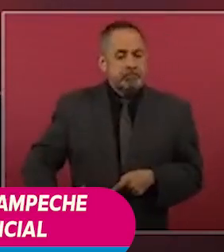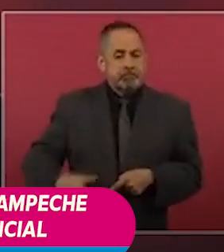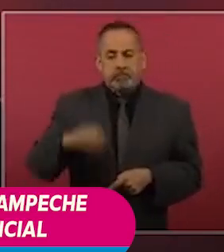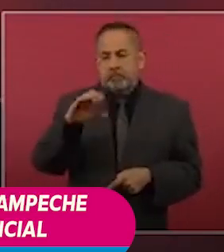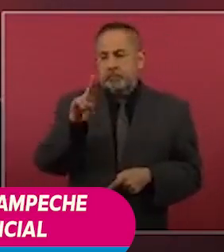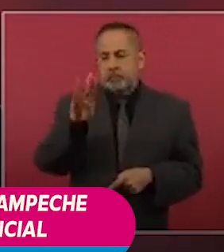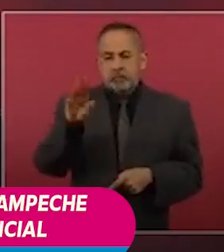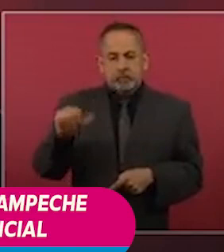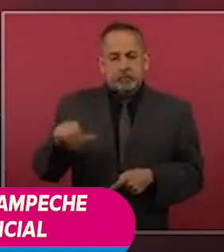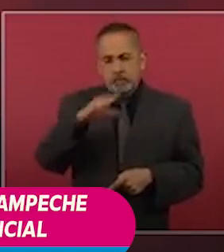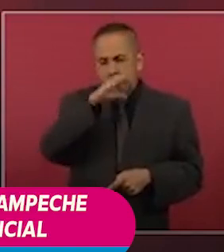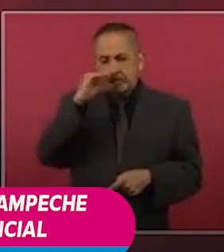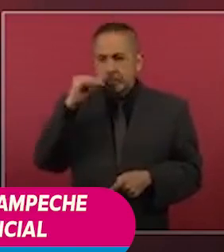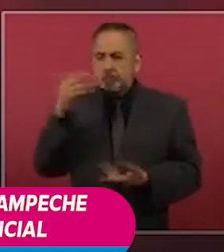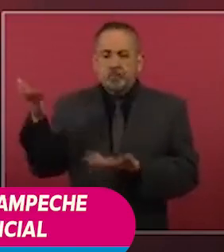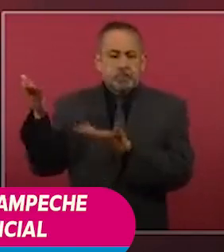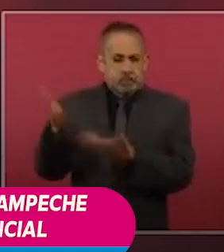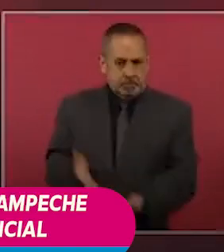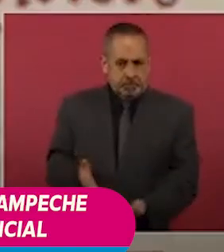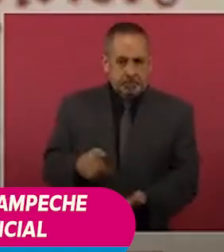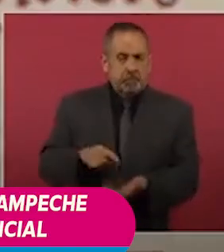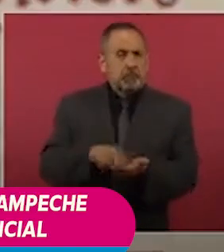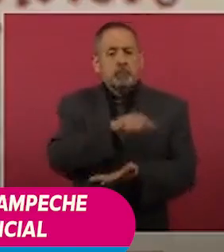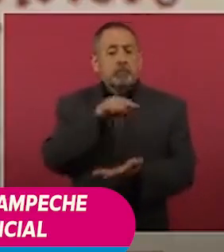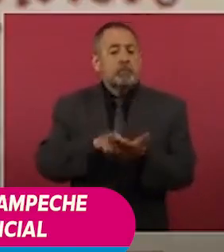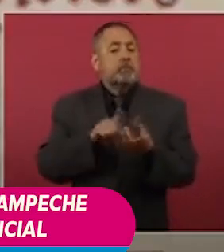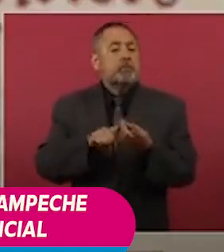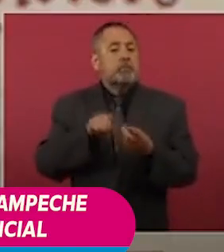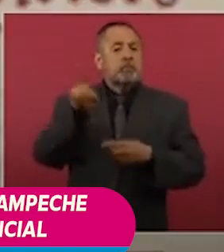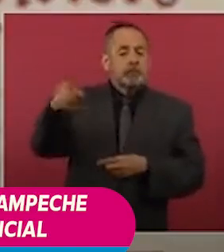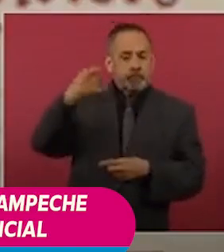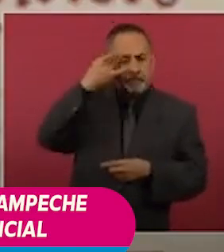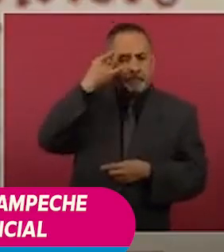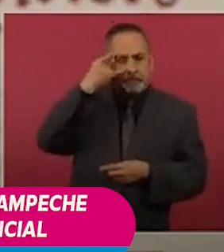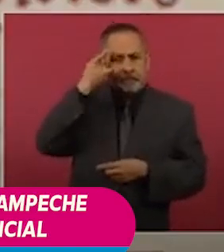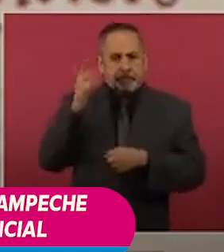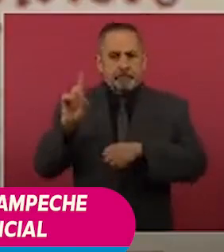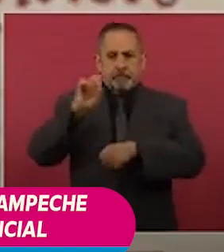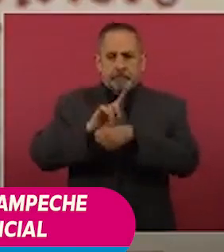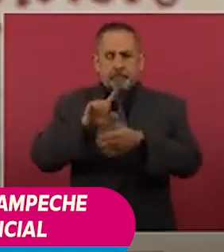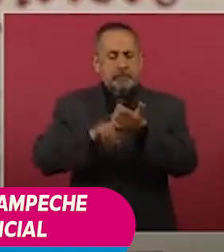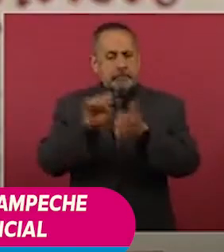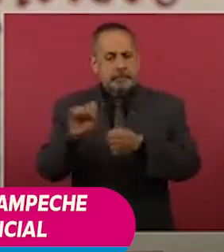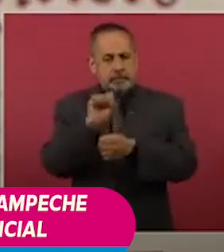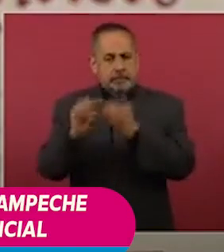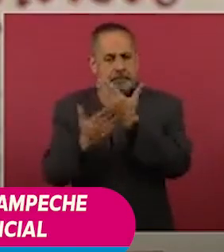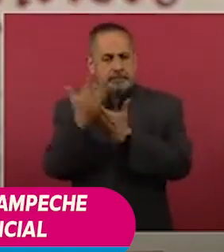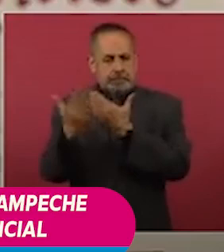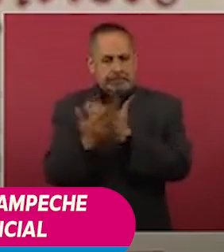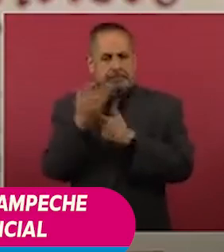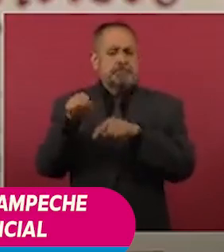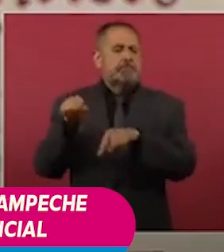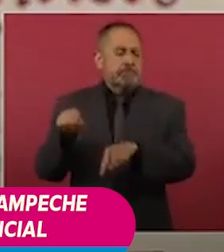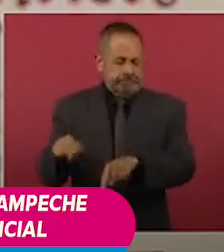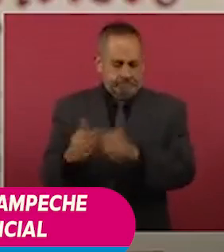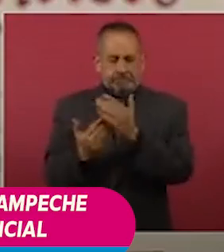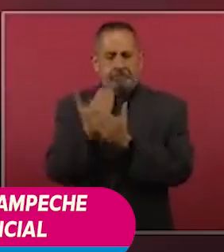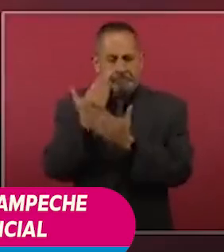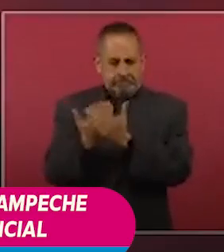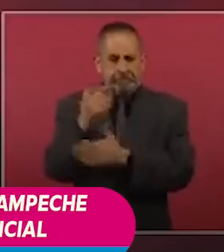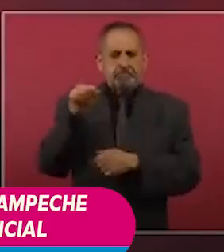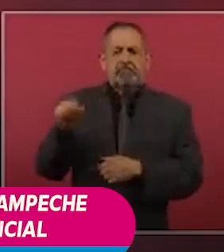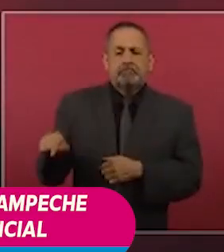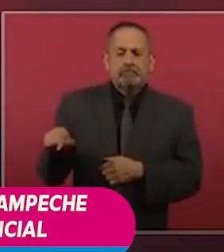Vamos a tener su recepción oficial en Campeche el día sábado en la mañana. Habrá diversas